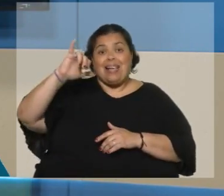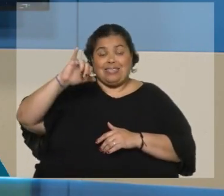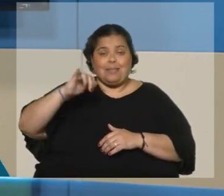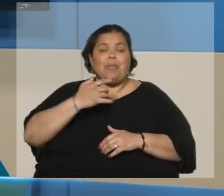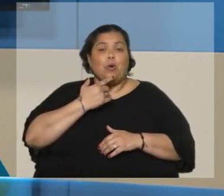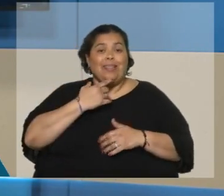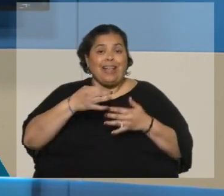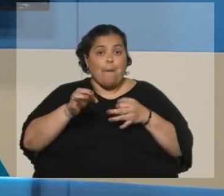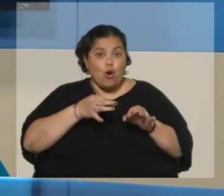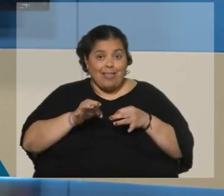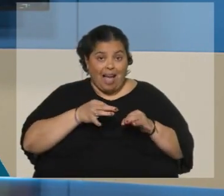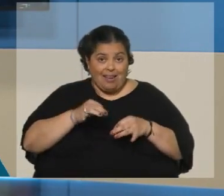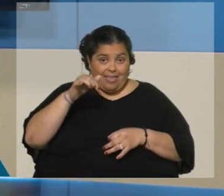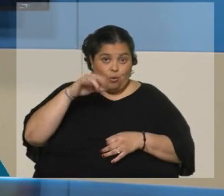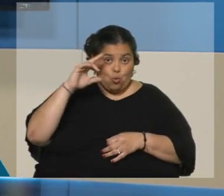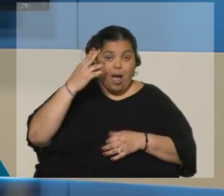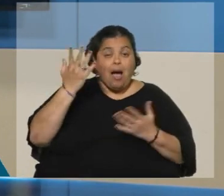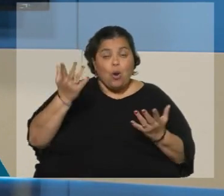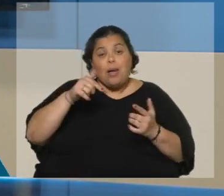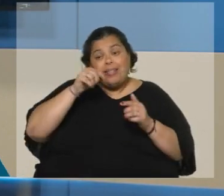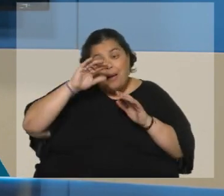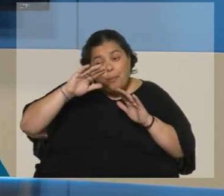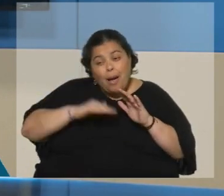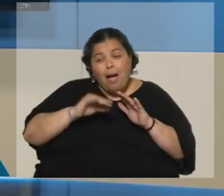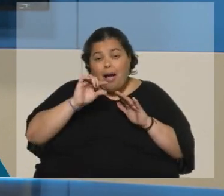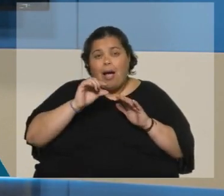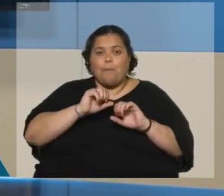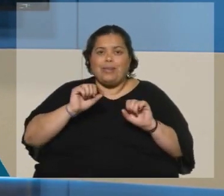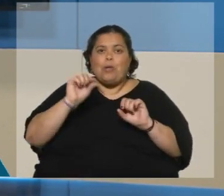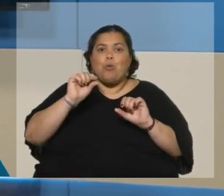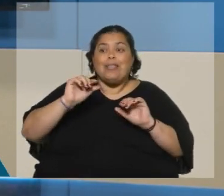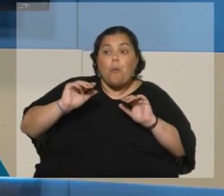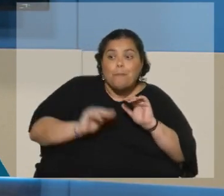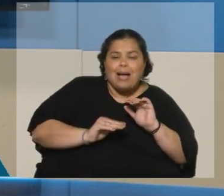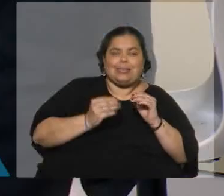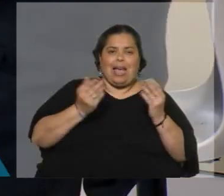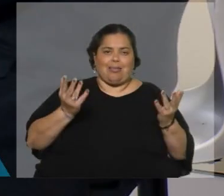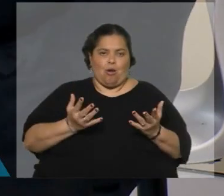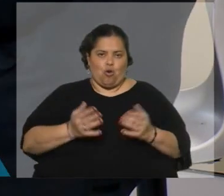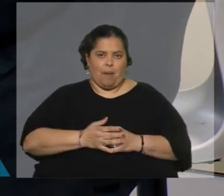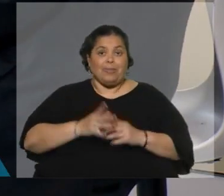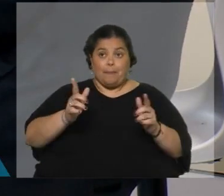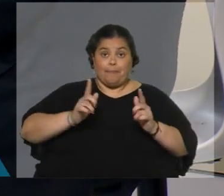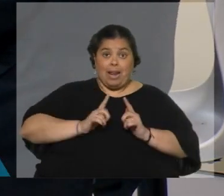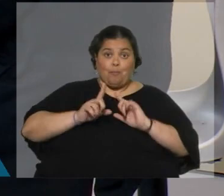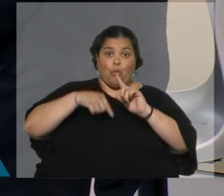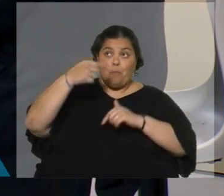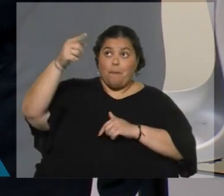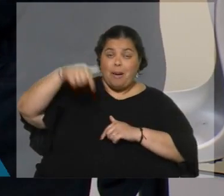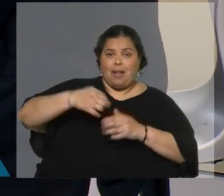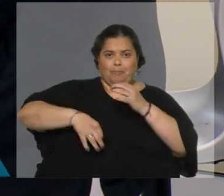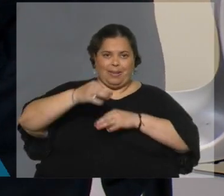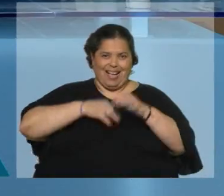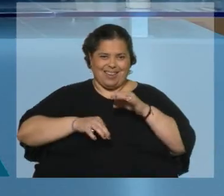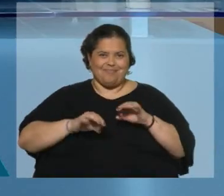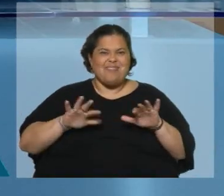y quizás con estos datos la baja ha sido un poquito mayor a lo que hasta ahora se planteaba el mercado. Te esperamos entonces, lunes. Gracias Luis. Hablaremos de